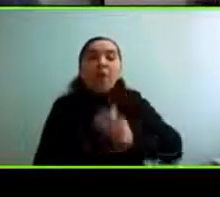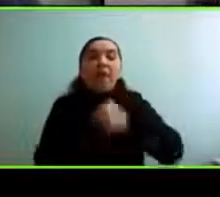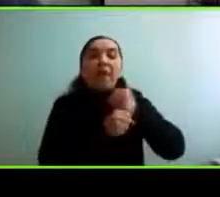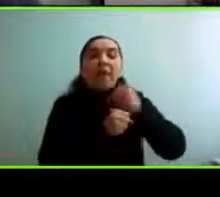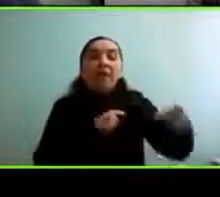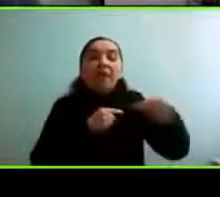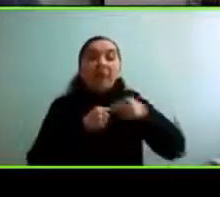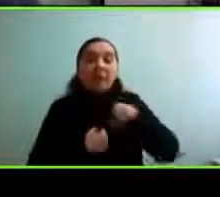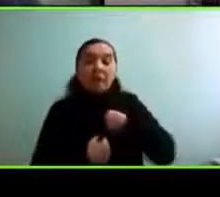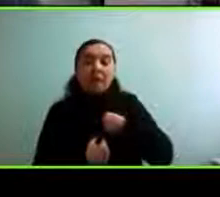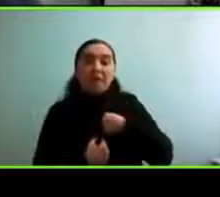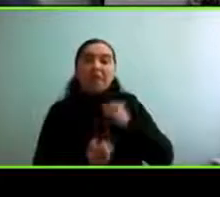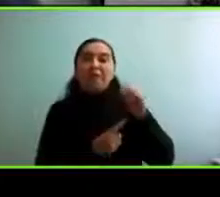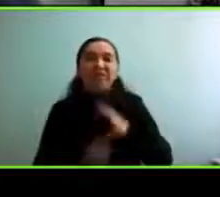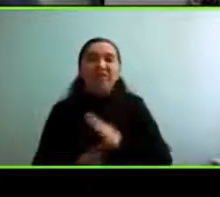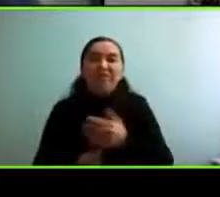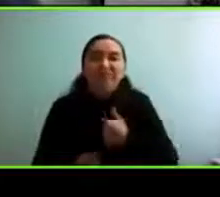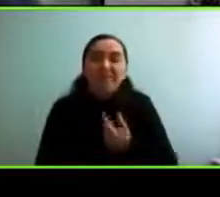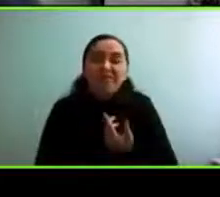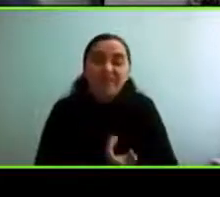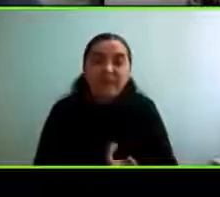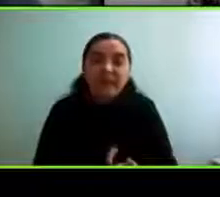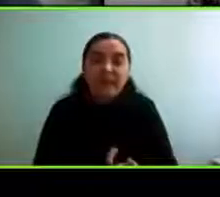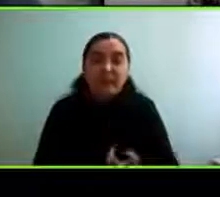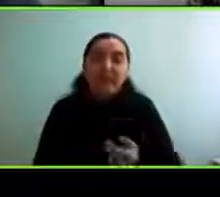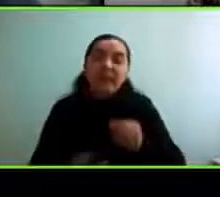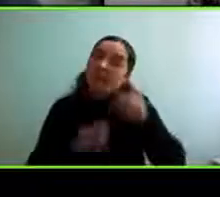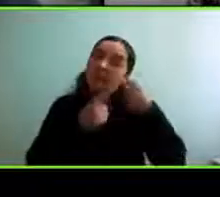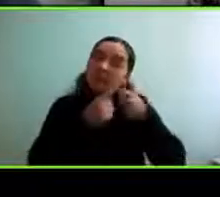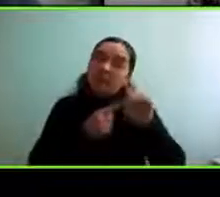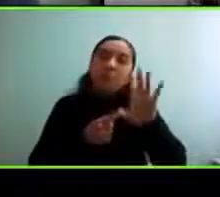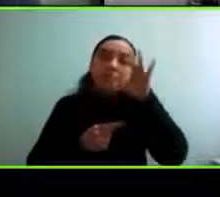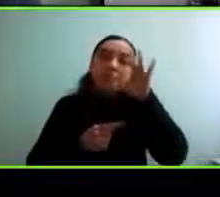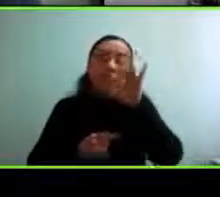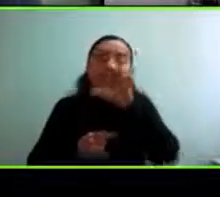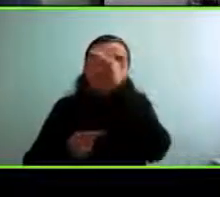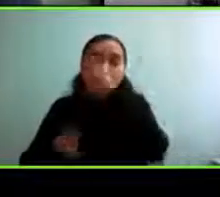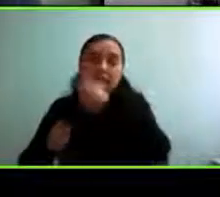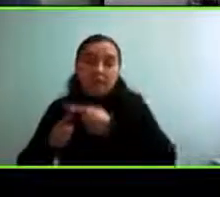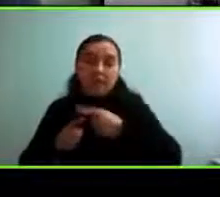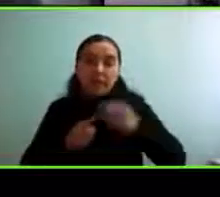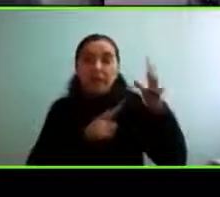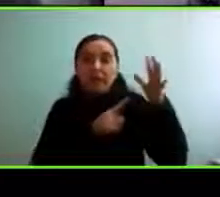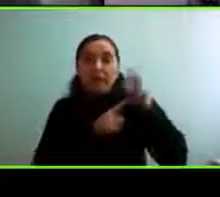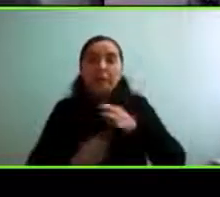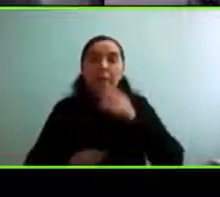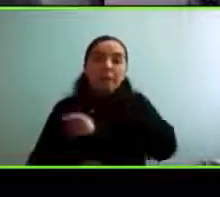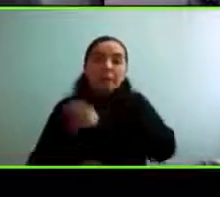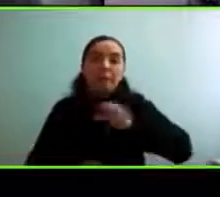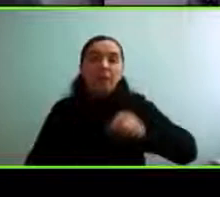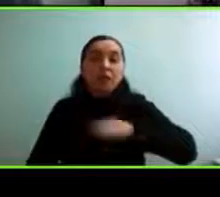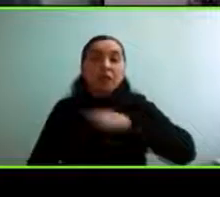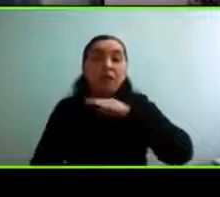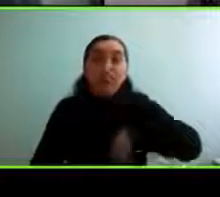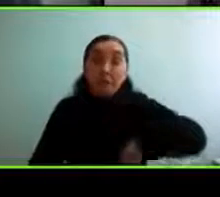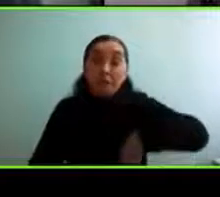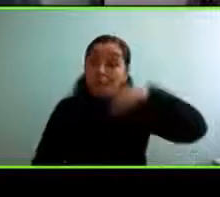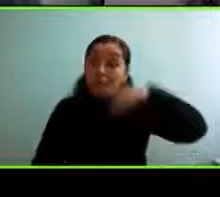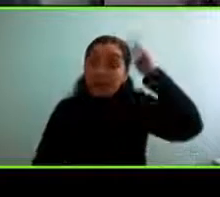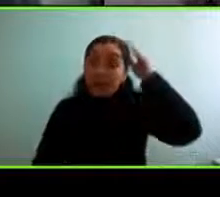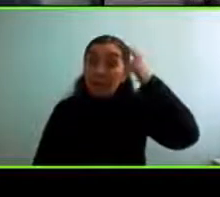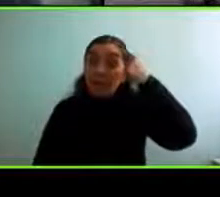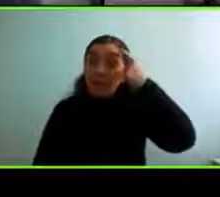identificando eso, después va a identificar otro tipo de discriminación hacia las personas mayores, yo creo que así vamos a ir